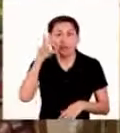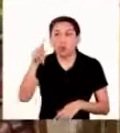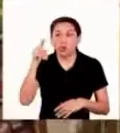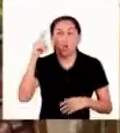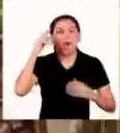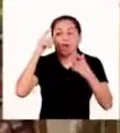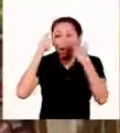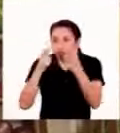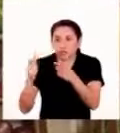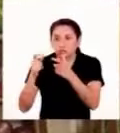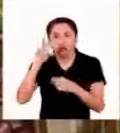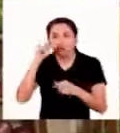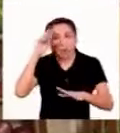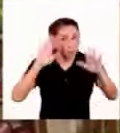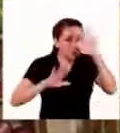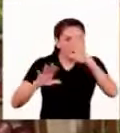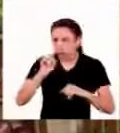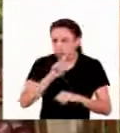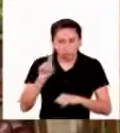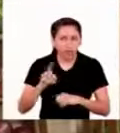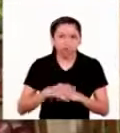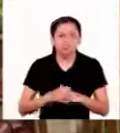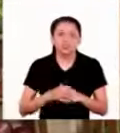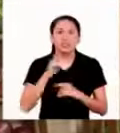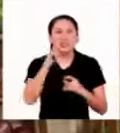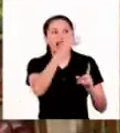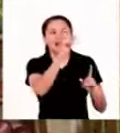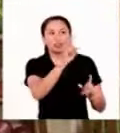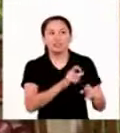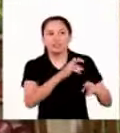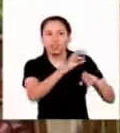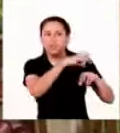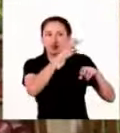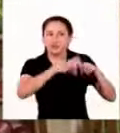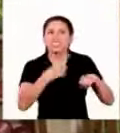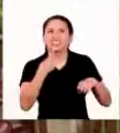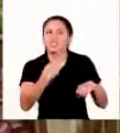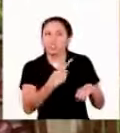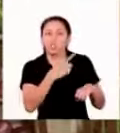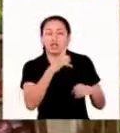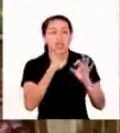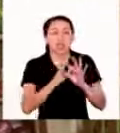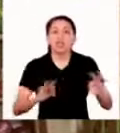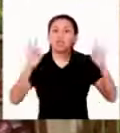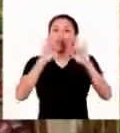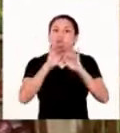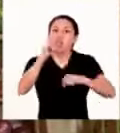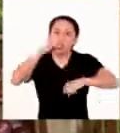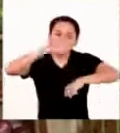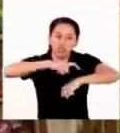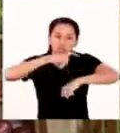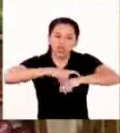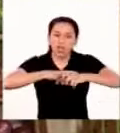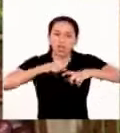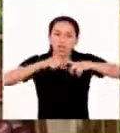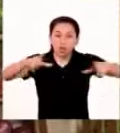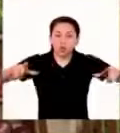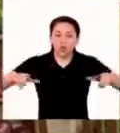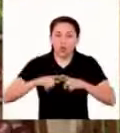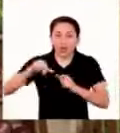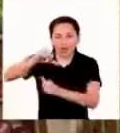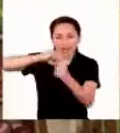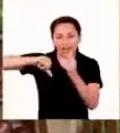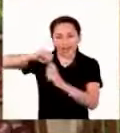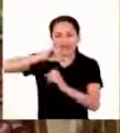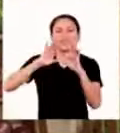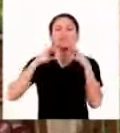preocuparse así será señorito y como dijo la persona especialista lo importante es crear un tiempo y espacio para compartir en familia